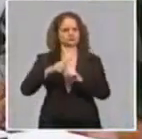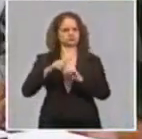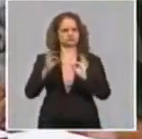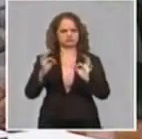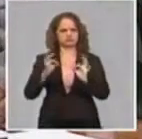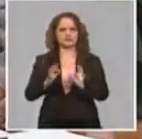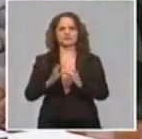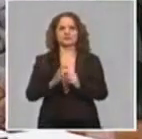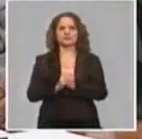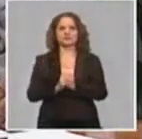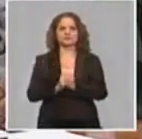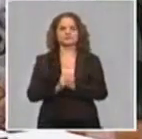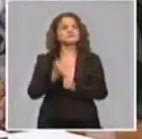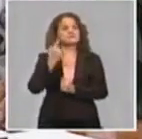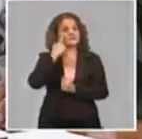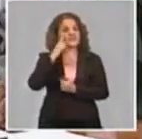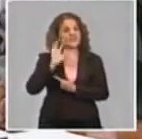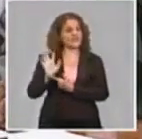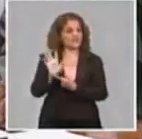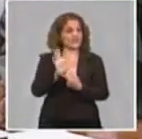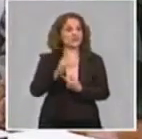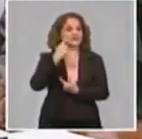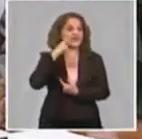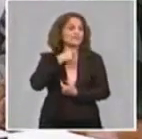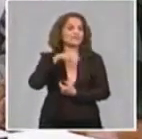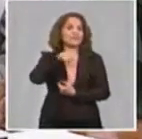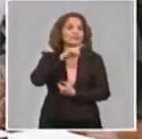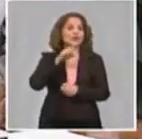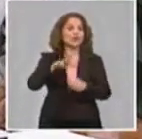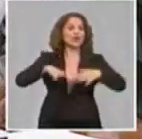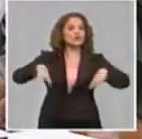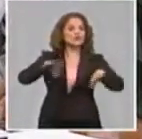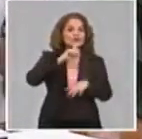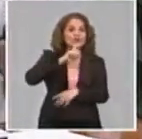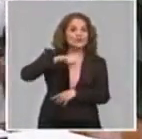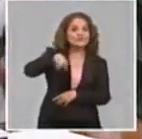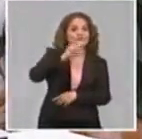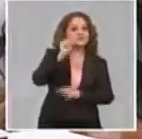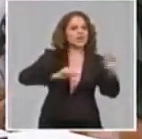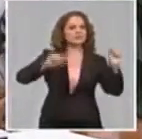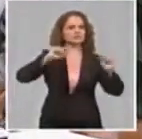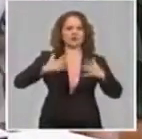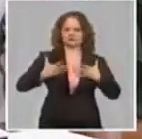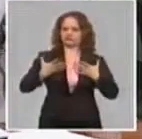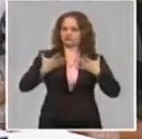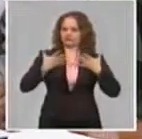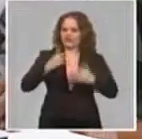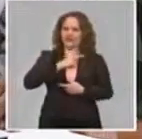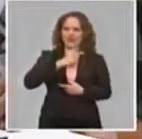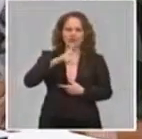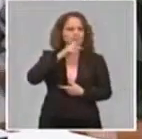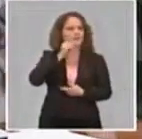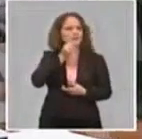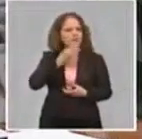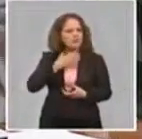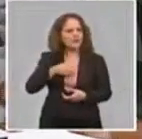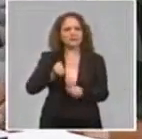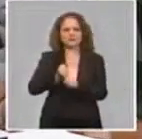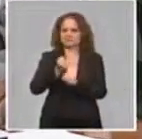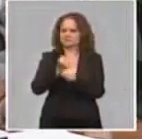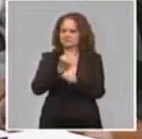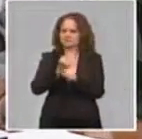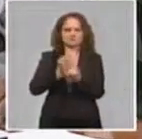cuando las condiciones son más difíciles, siempre se crecen los trabajadores cubanos en general. No solo el del sector de la comunidad, sino